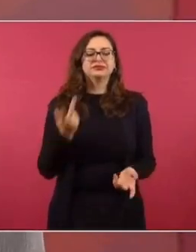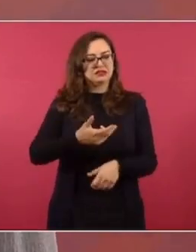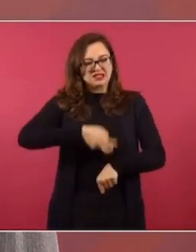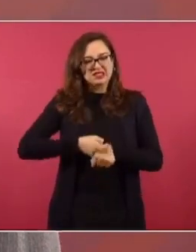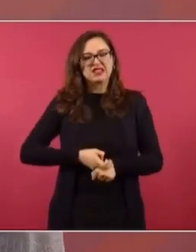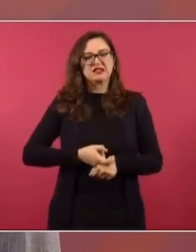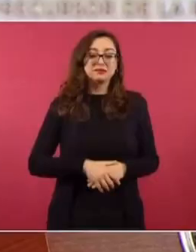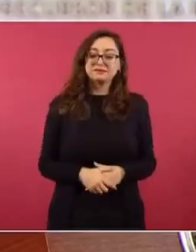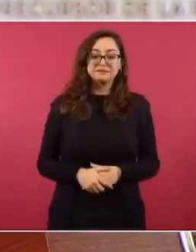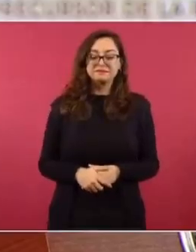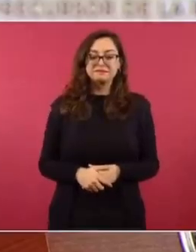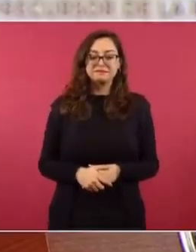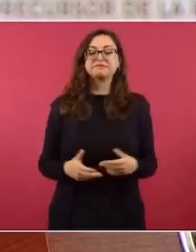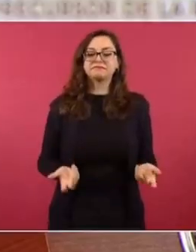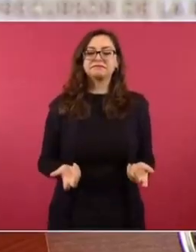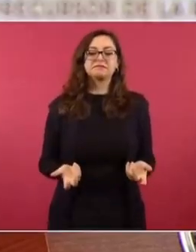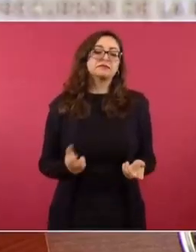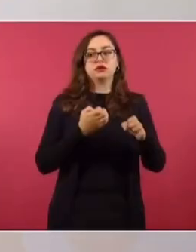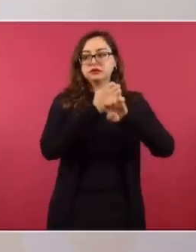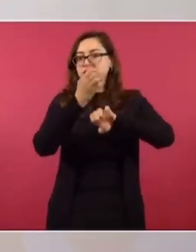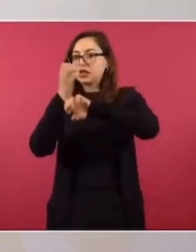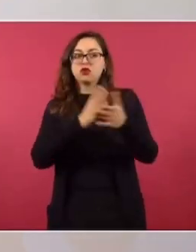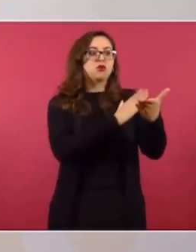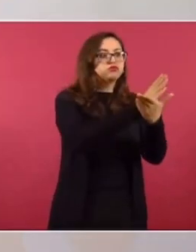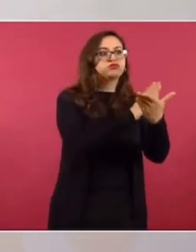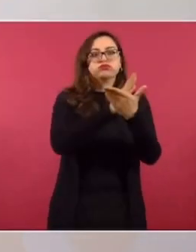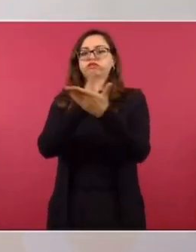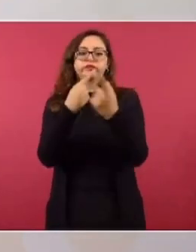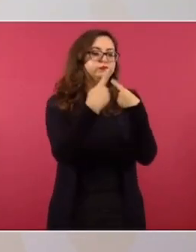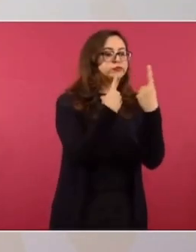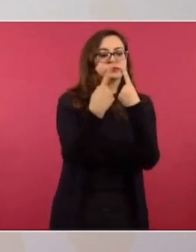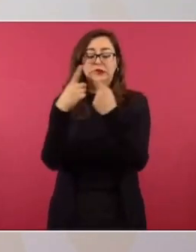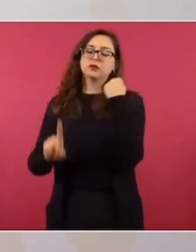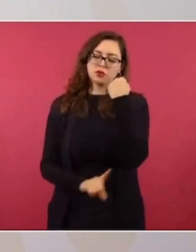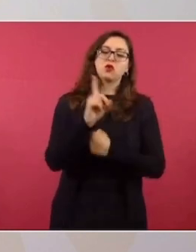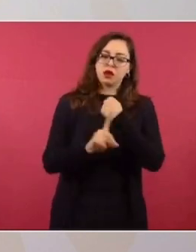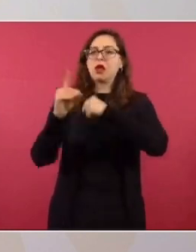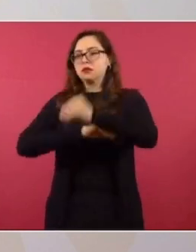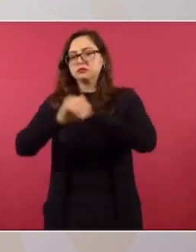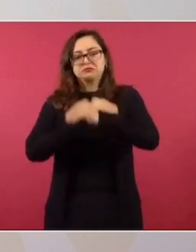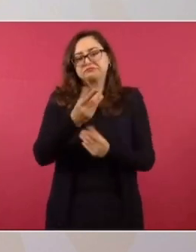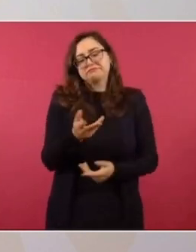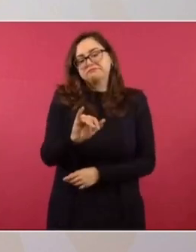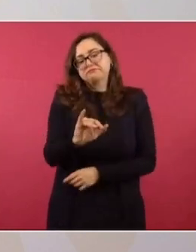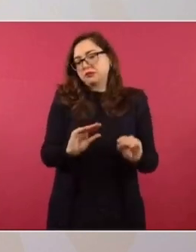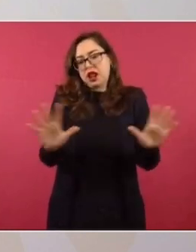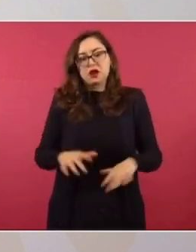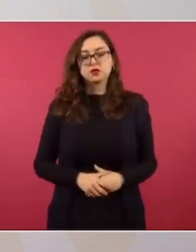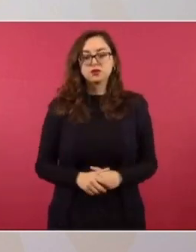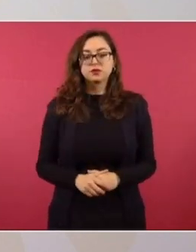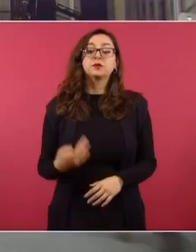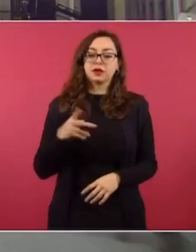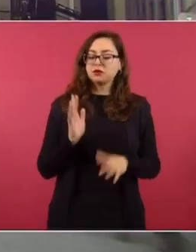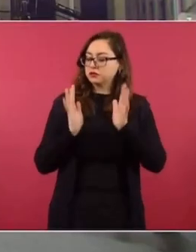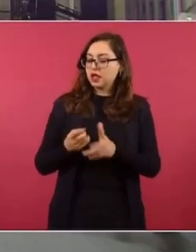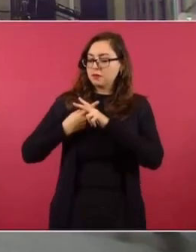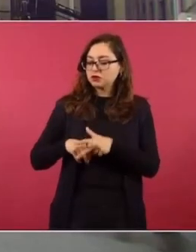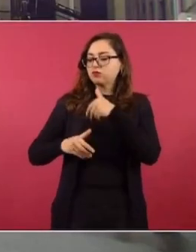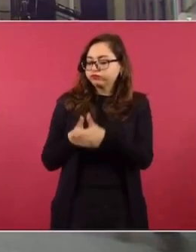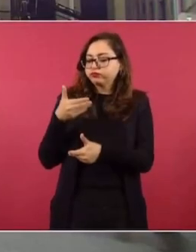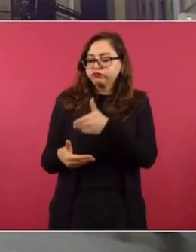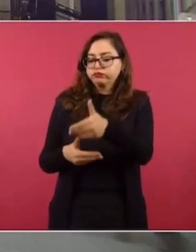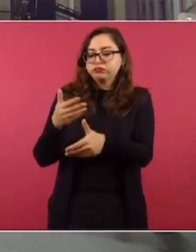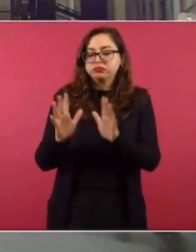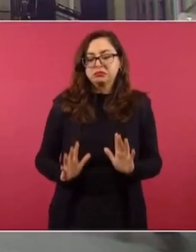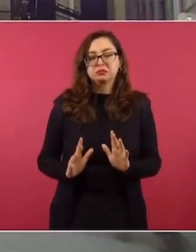politiquería. Entonces, claro que es polémico el tema, pero afortunadamente ya salió. Y yo espero que se terminen de